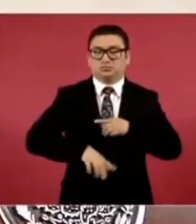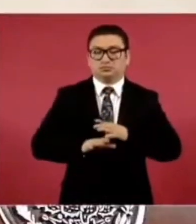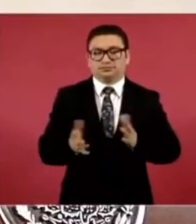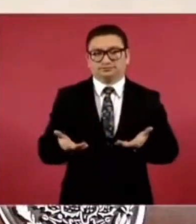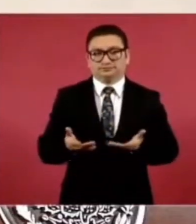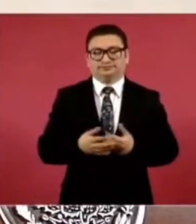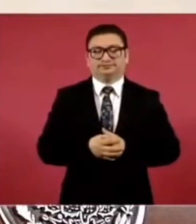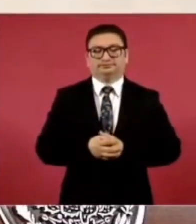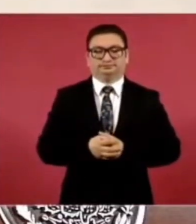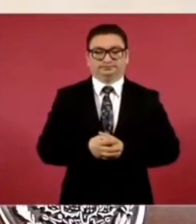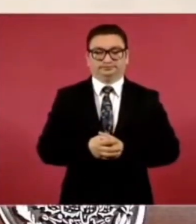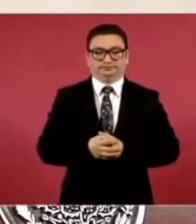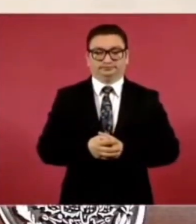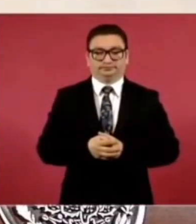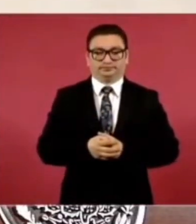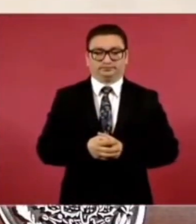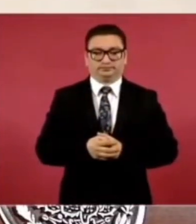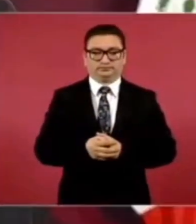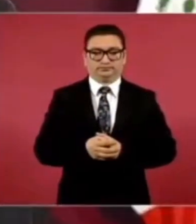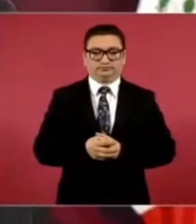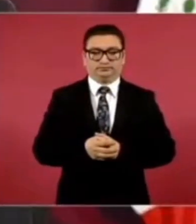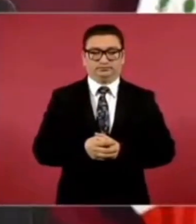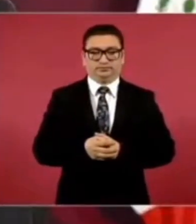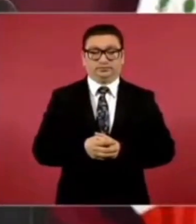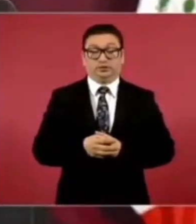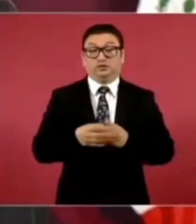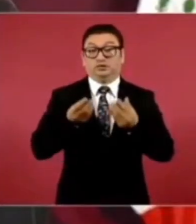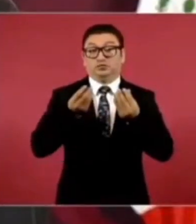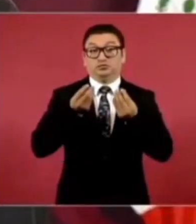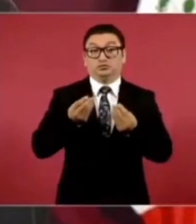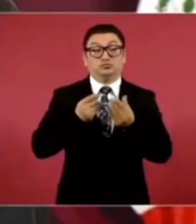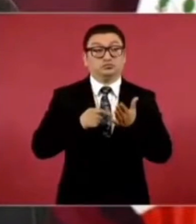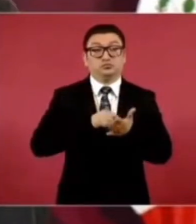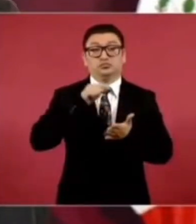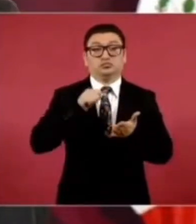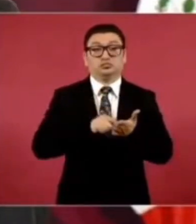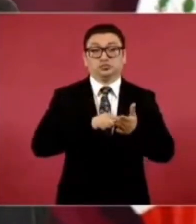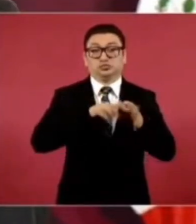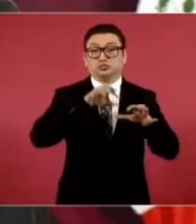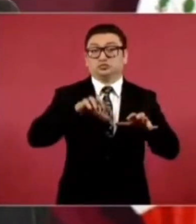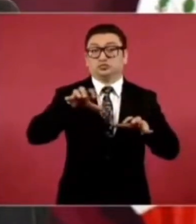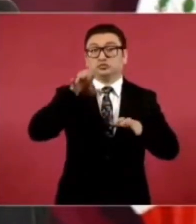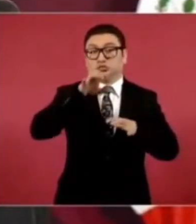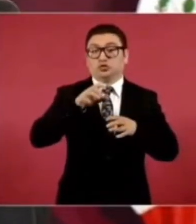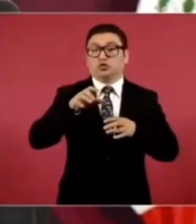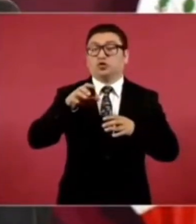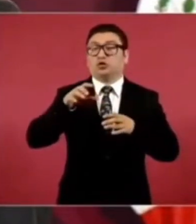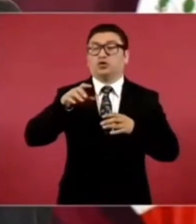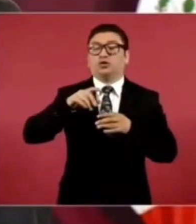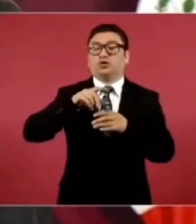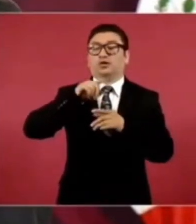pasajeros y en muchas partes están de nuevo regresando